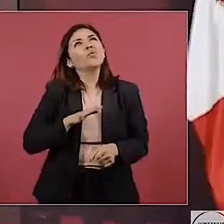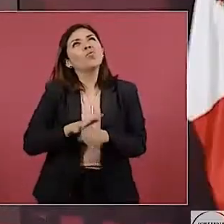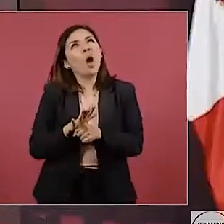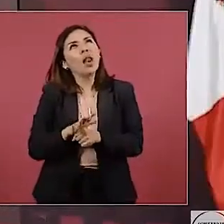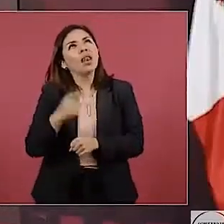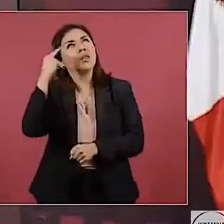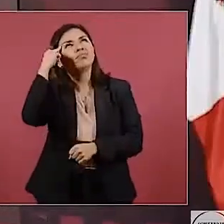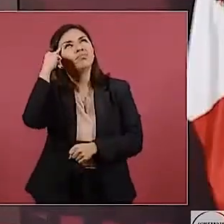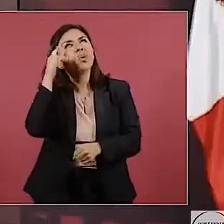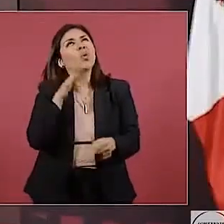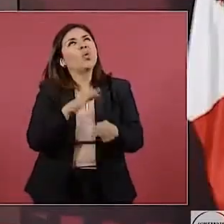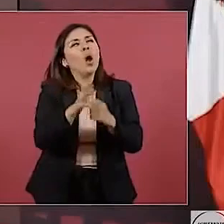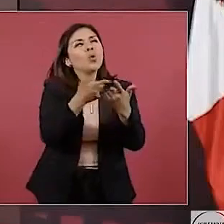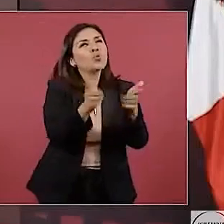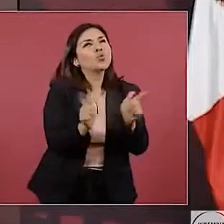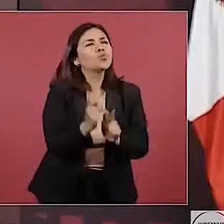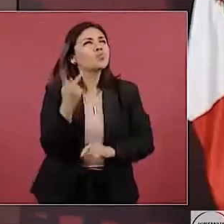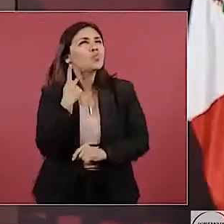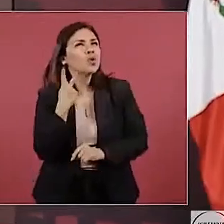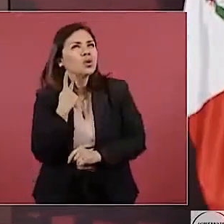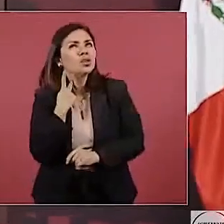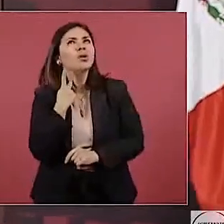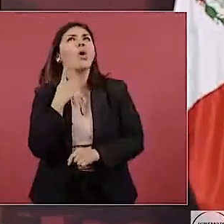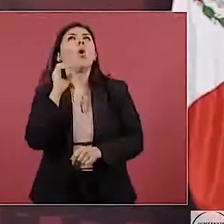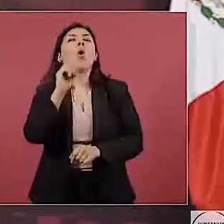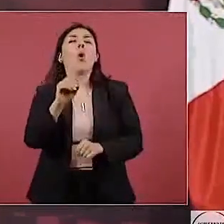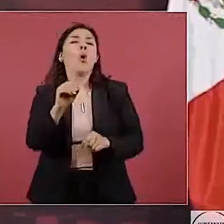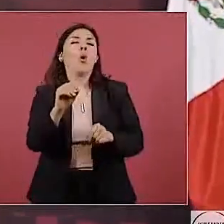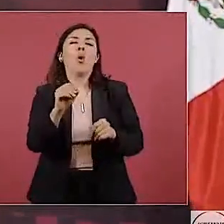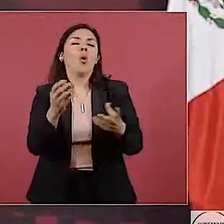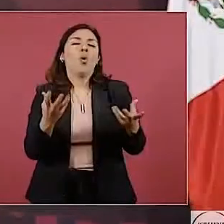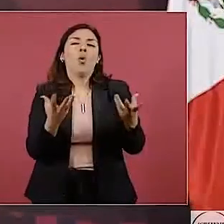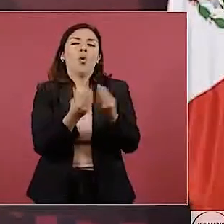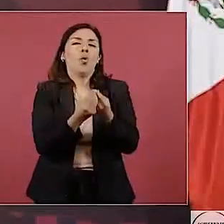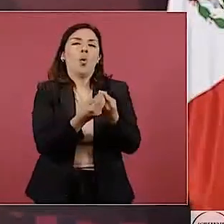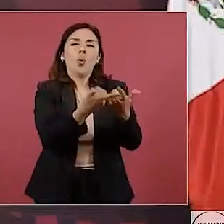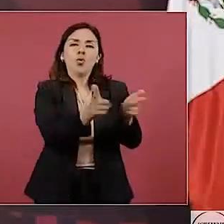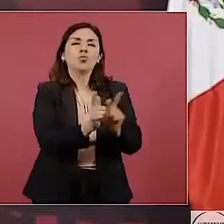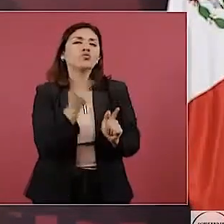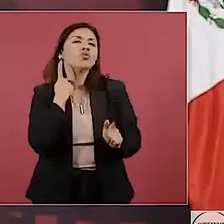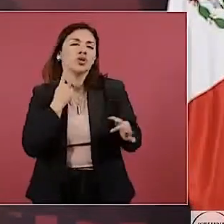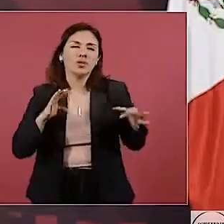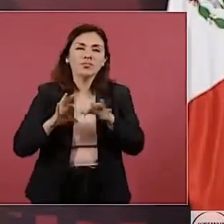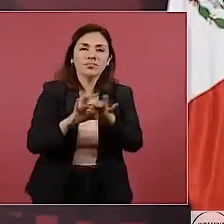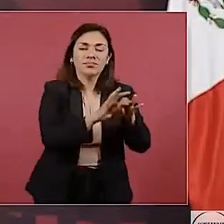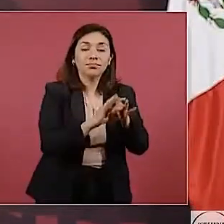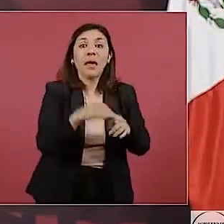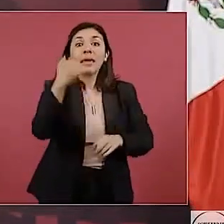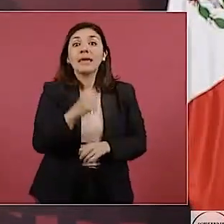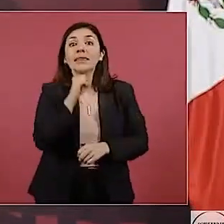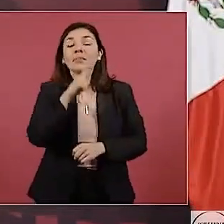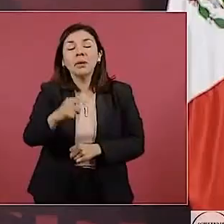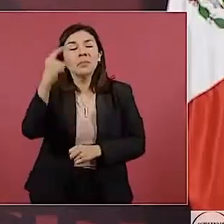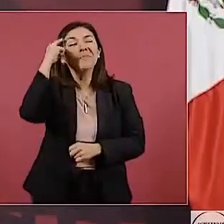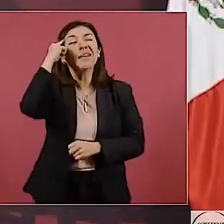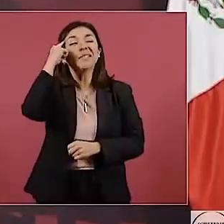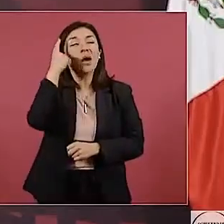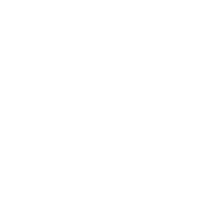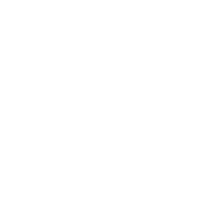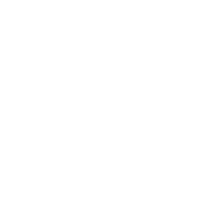pensando en el partido o en la coalición de partidos, pero también pensando en el proyecto de nación.